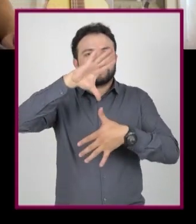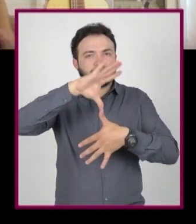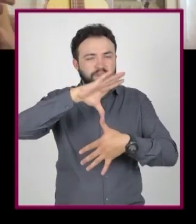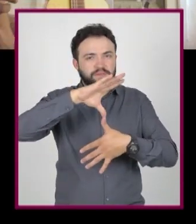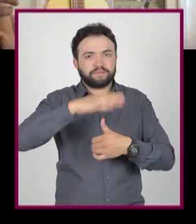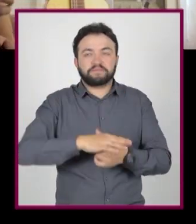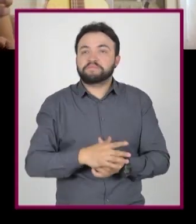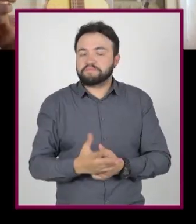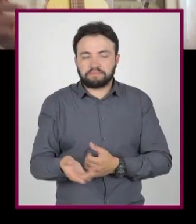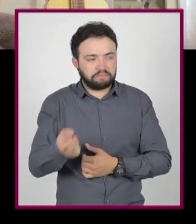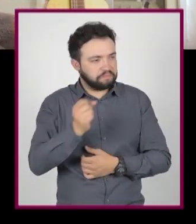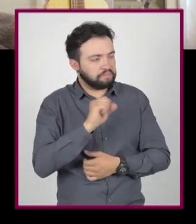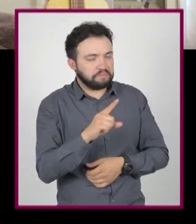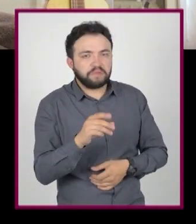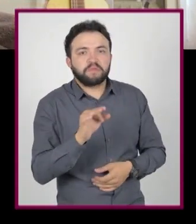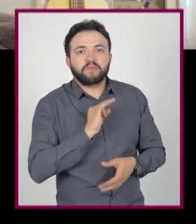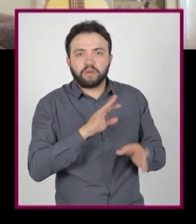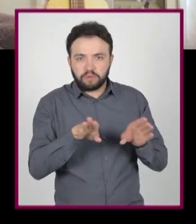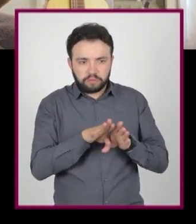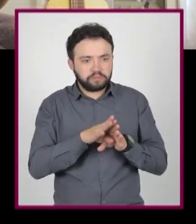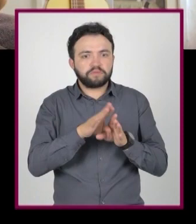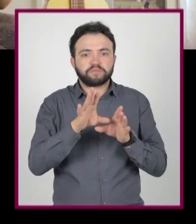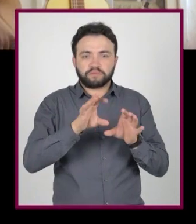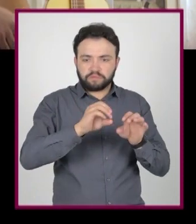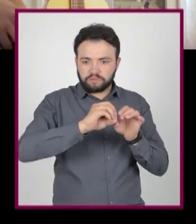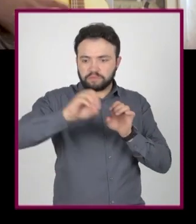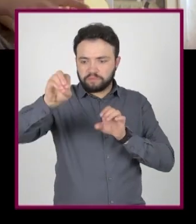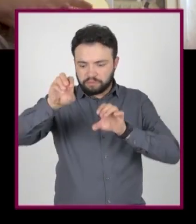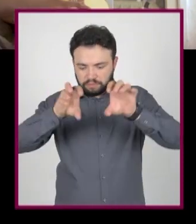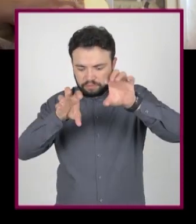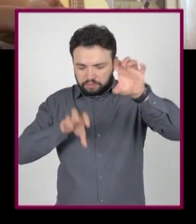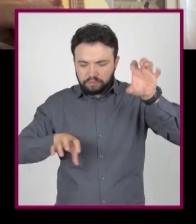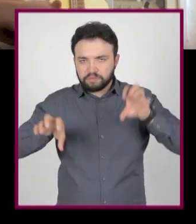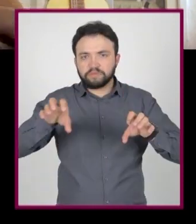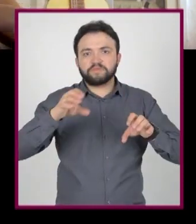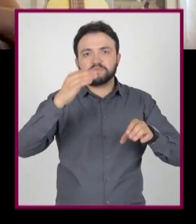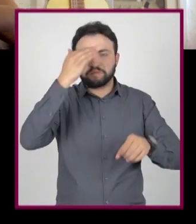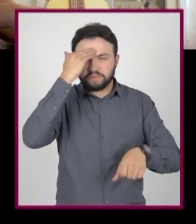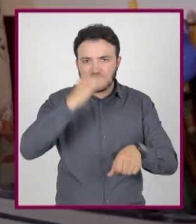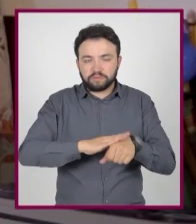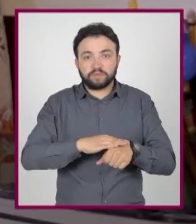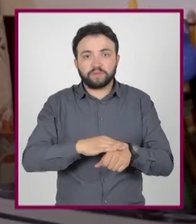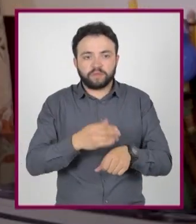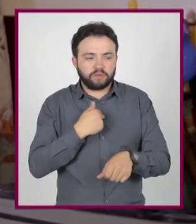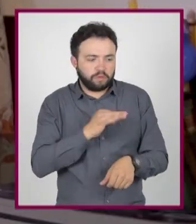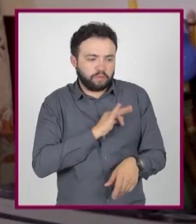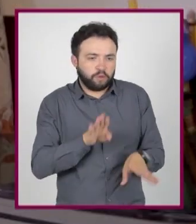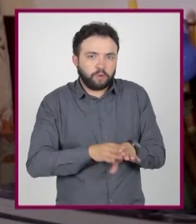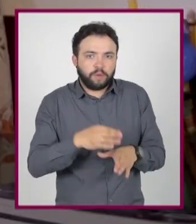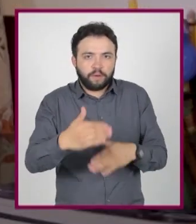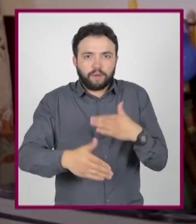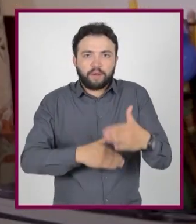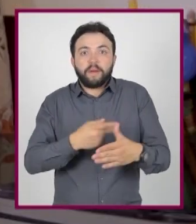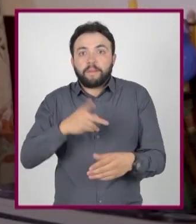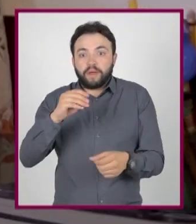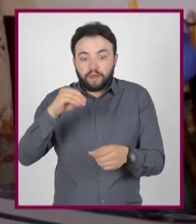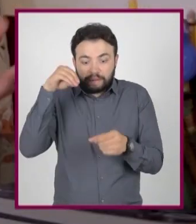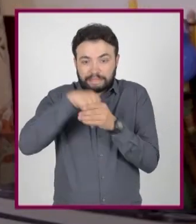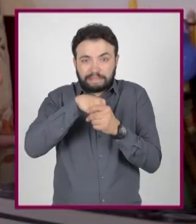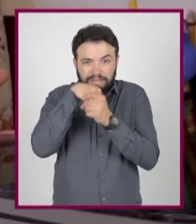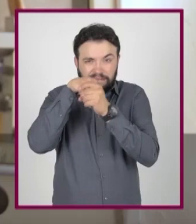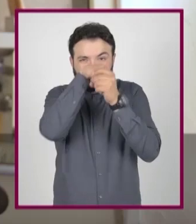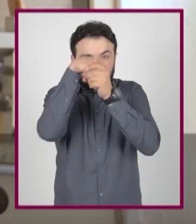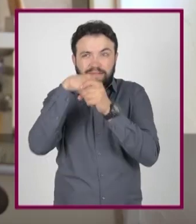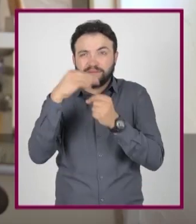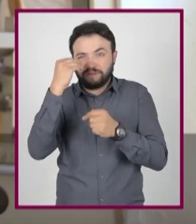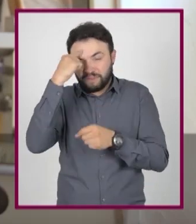¡Excelente! Es una buena forma de distribuir el conocimiento. ¡Sí! Así siento que estoy avanzando, pero no me aturdo con